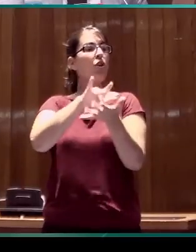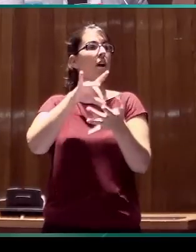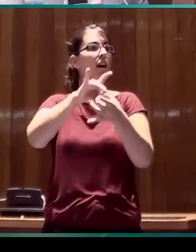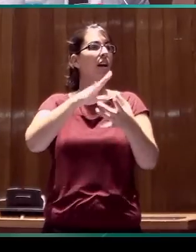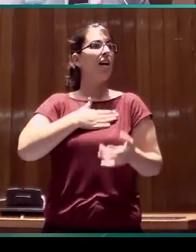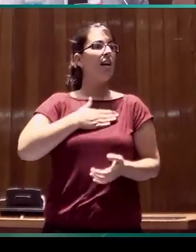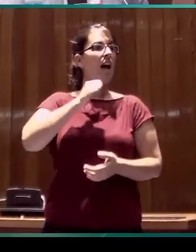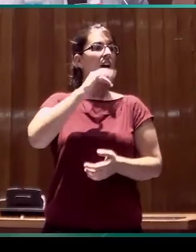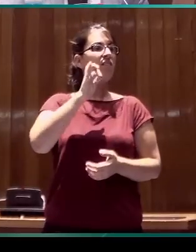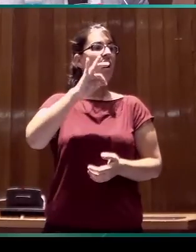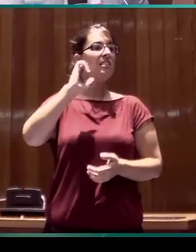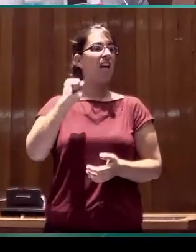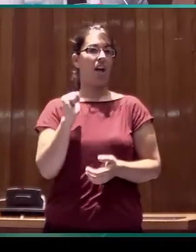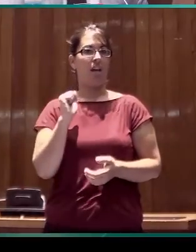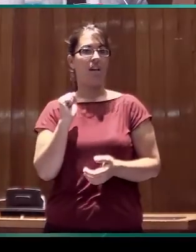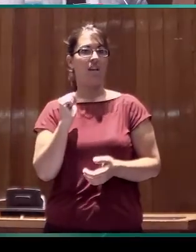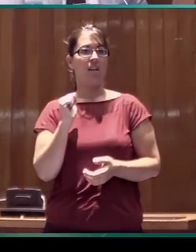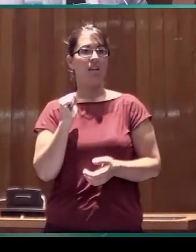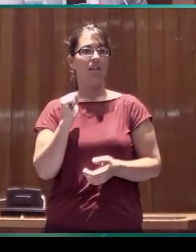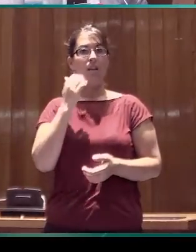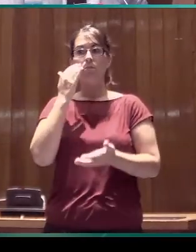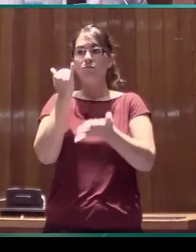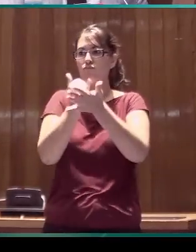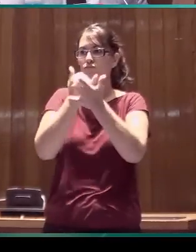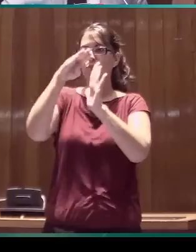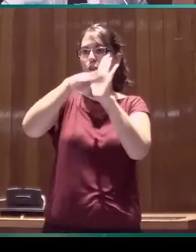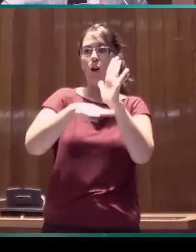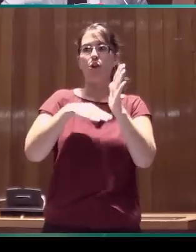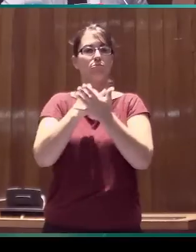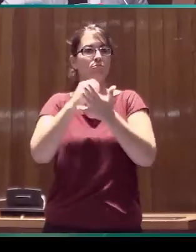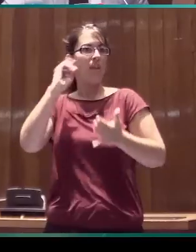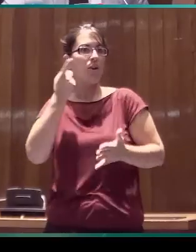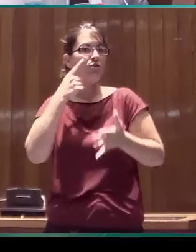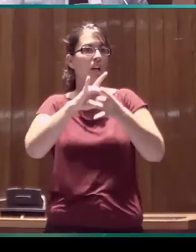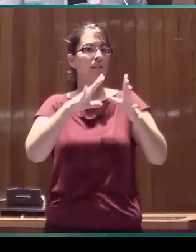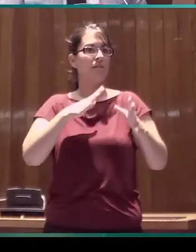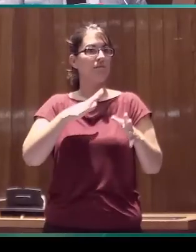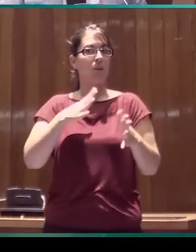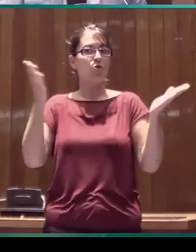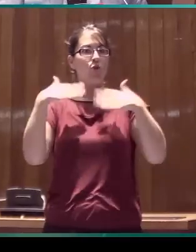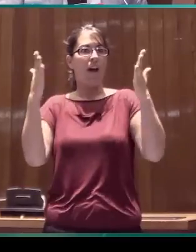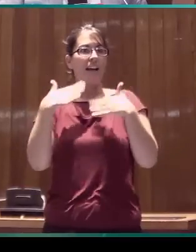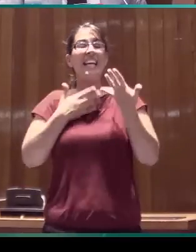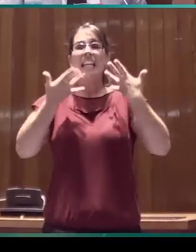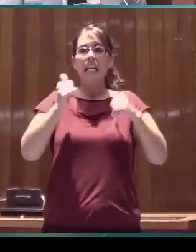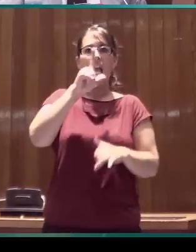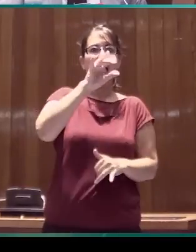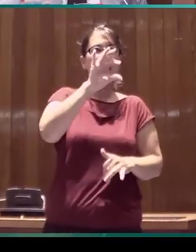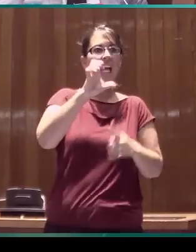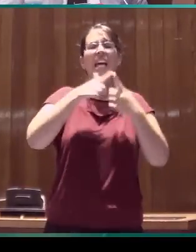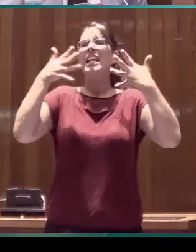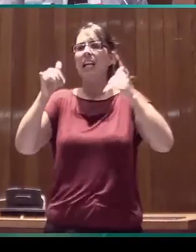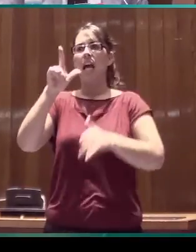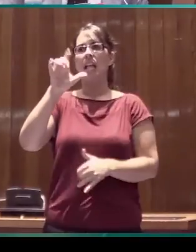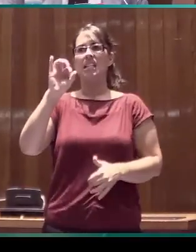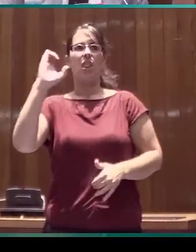No tenemos protocolos ni pruebas diagnósticas en este momento ni para lengua de signos española ni para lengua de signos catalana, lo